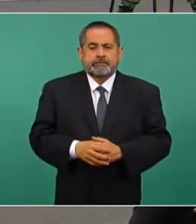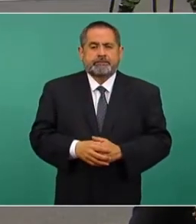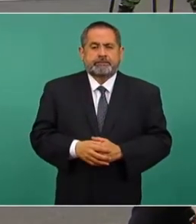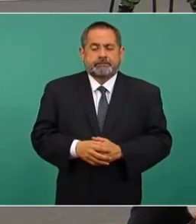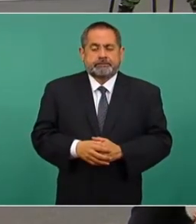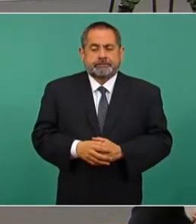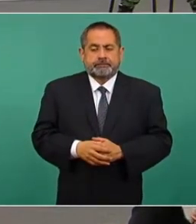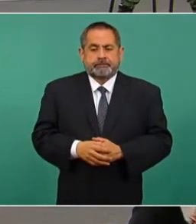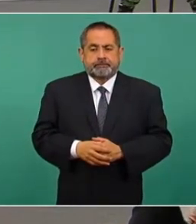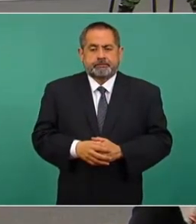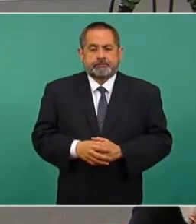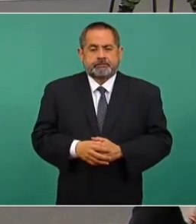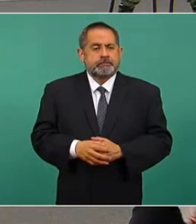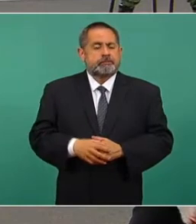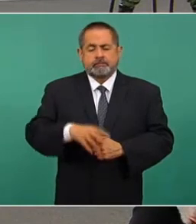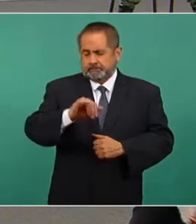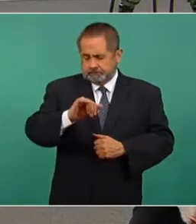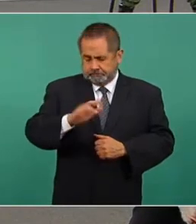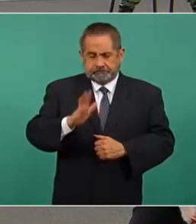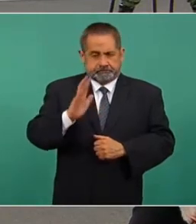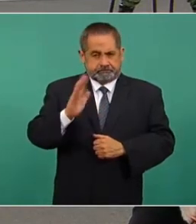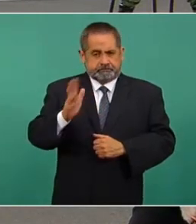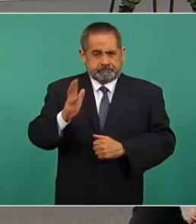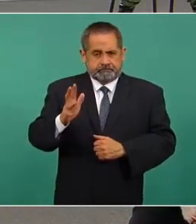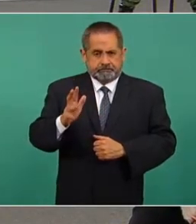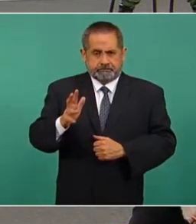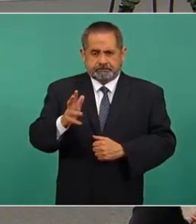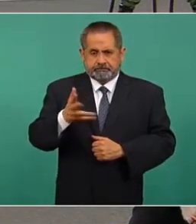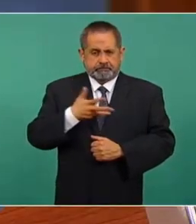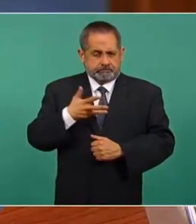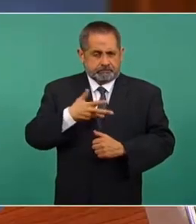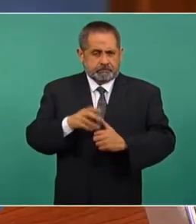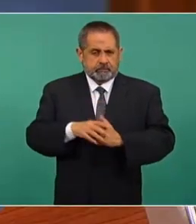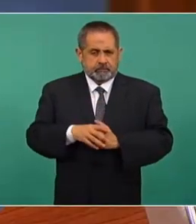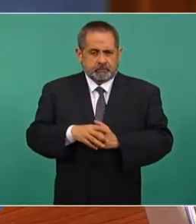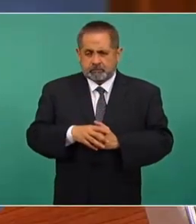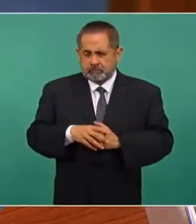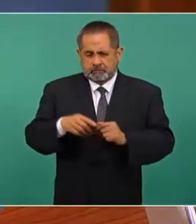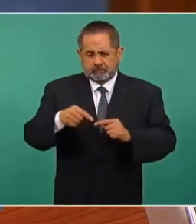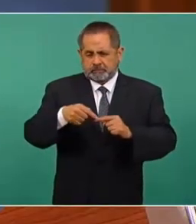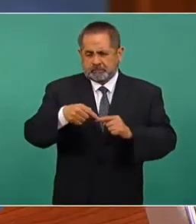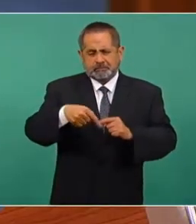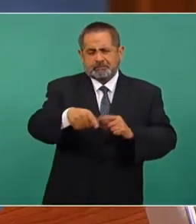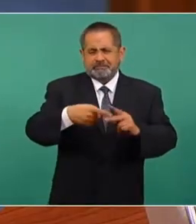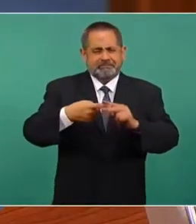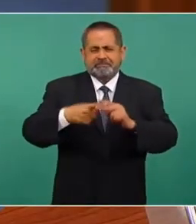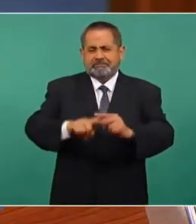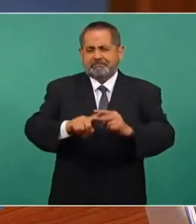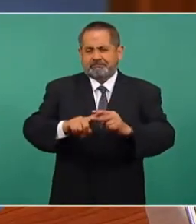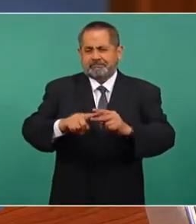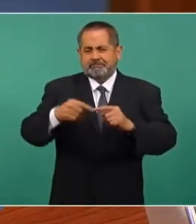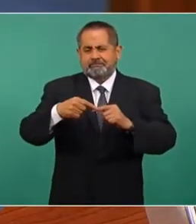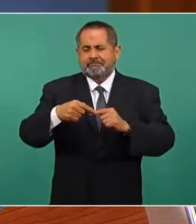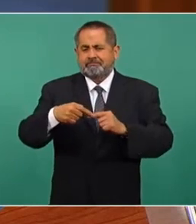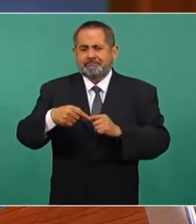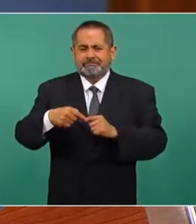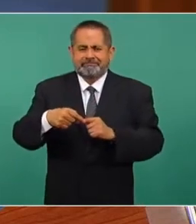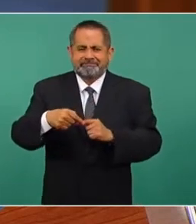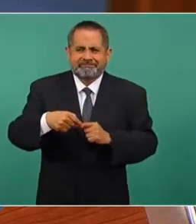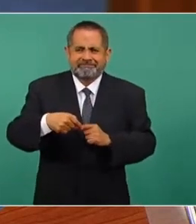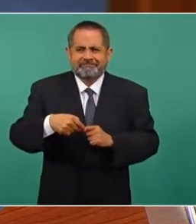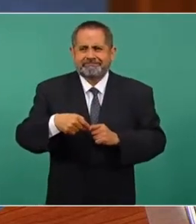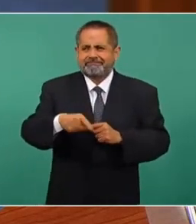a punto de aplicarse, ya lo